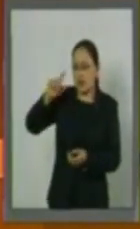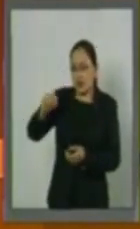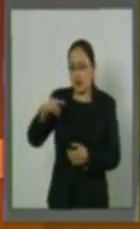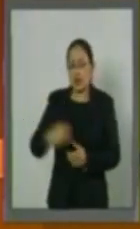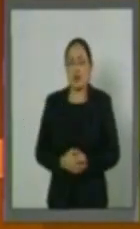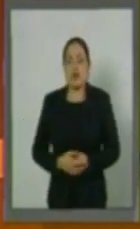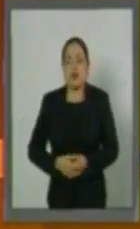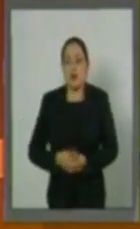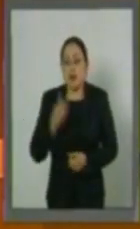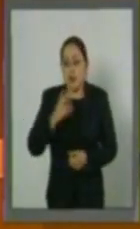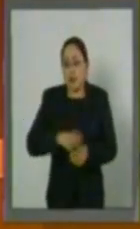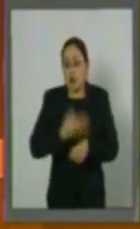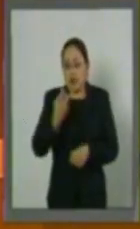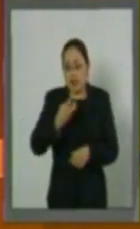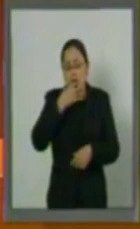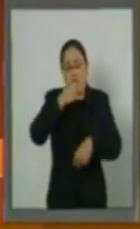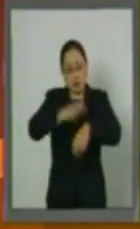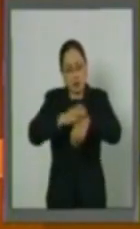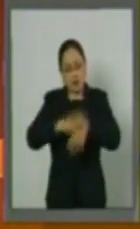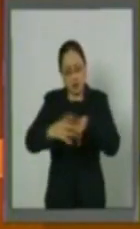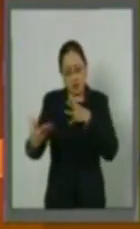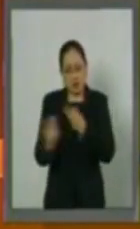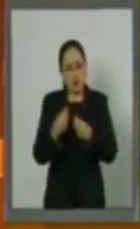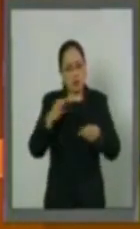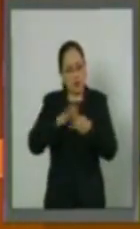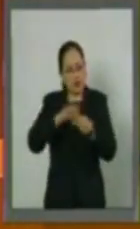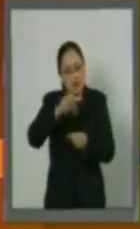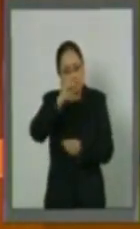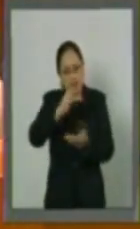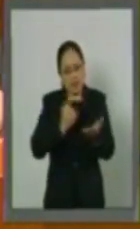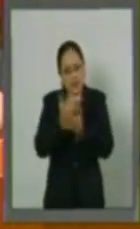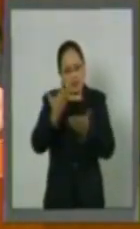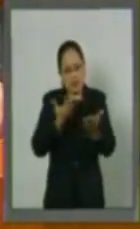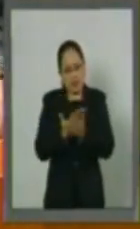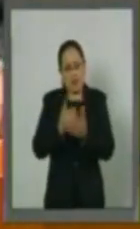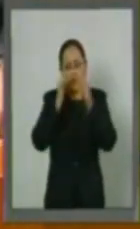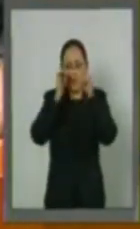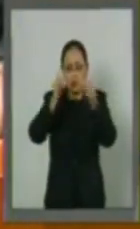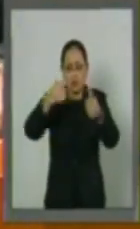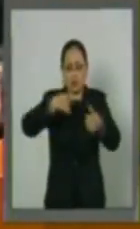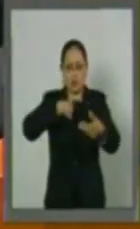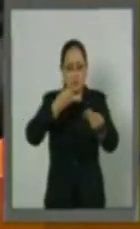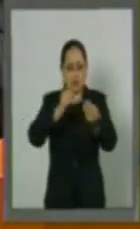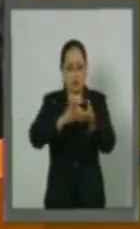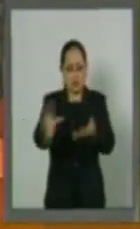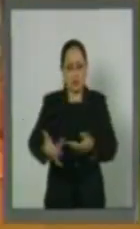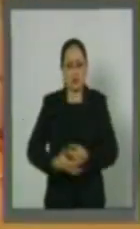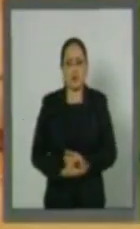les invito a que votemos a favor de este dictamen. Por su atención, muchas gracias.